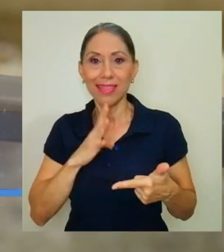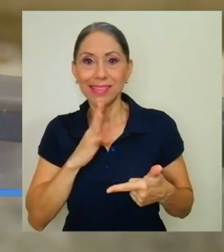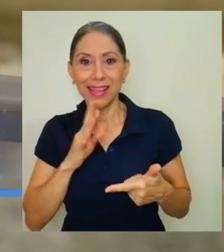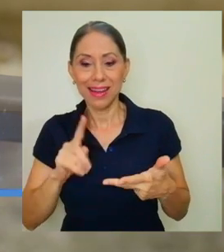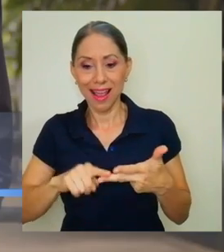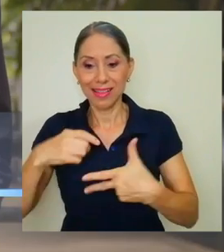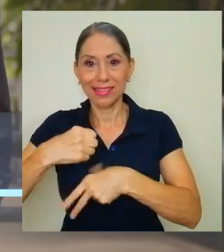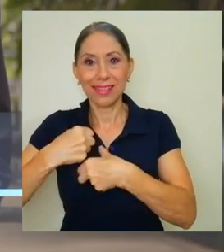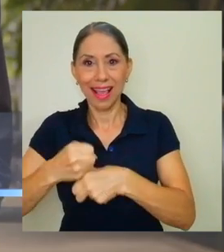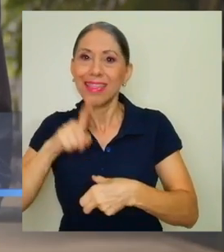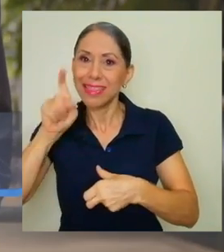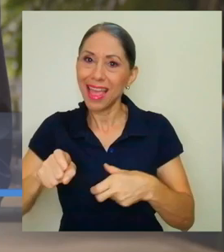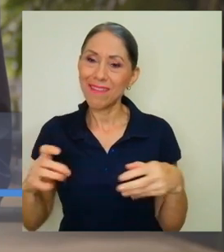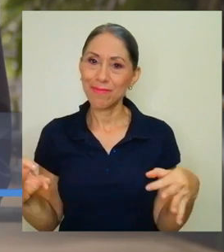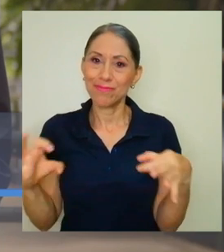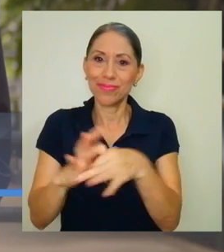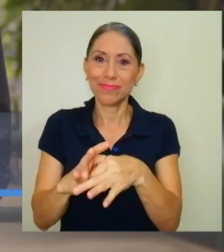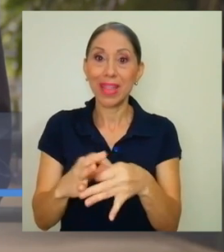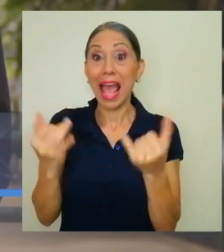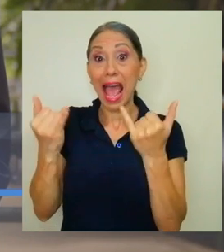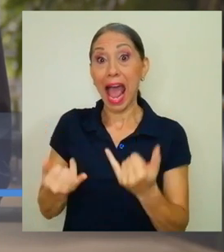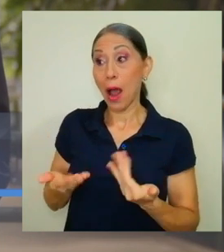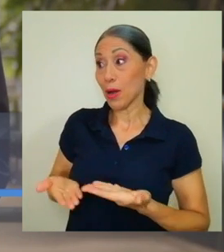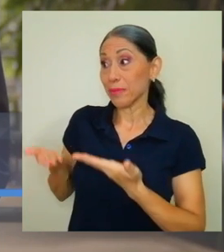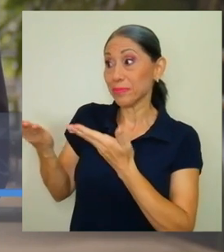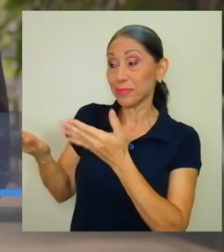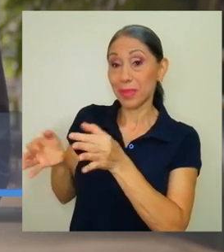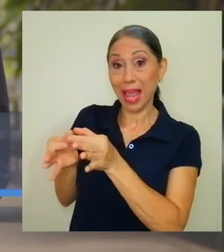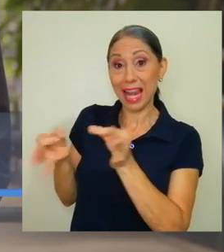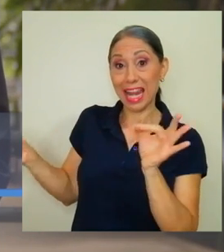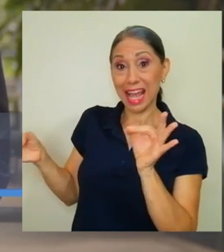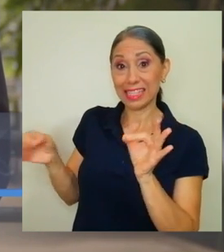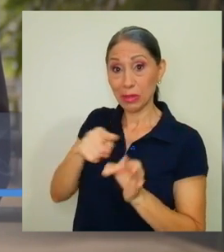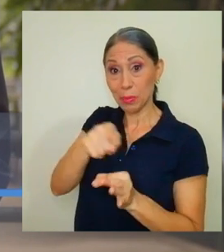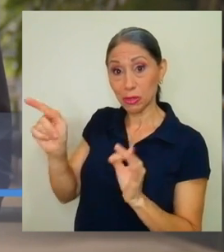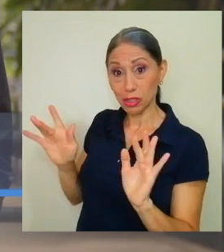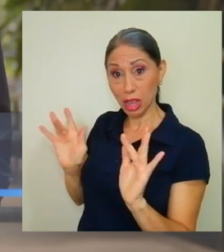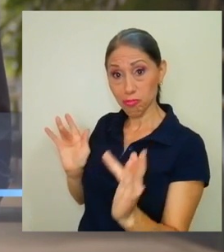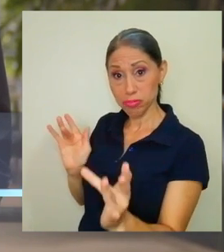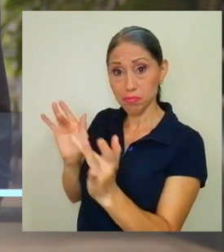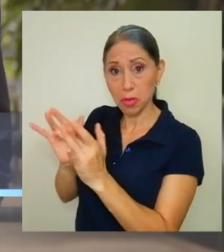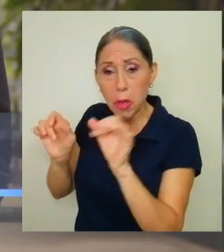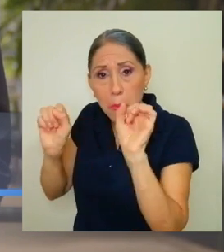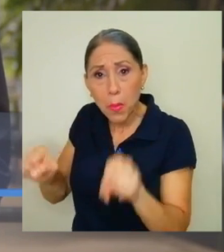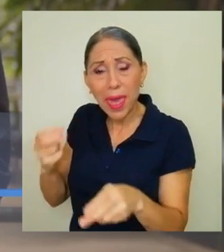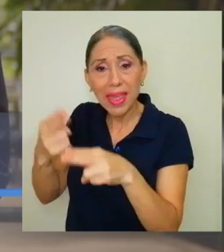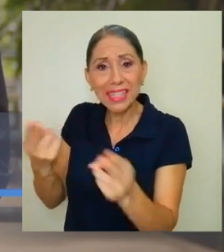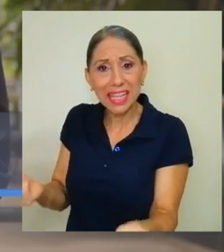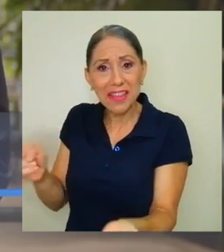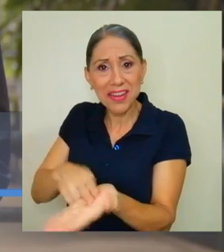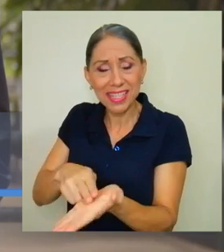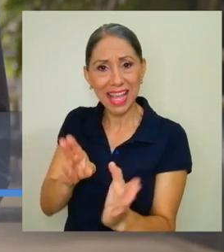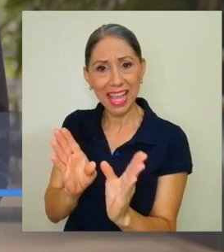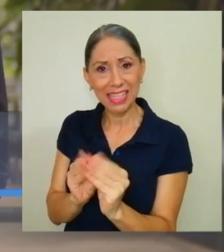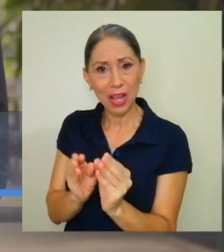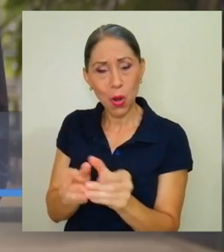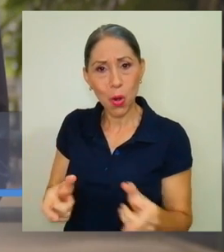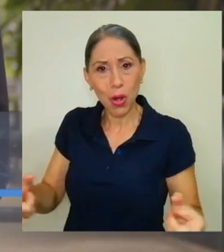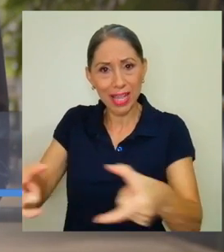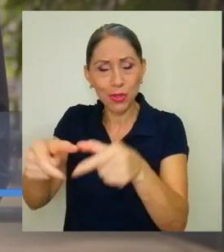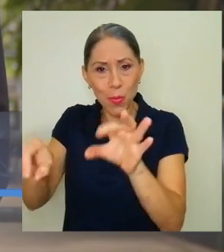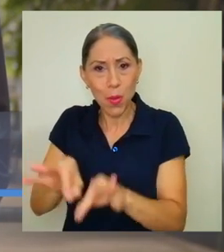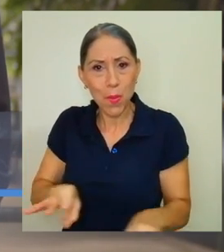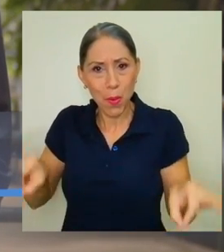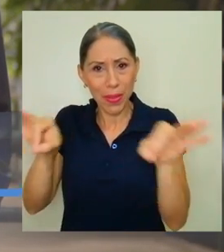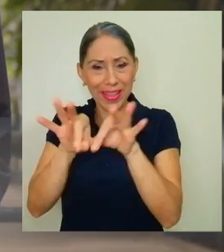y lo que se hace. Nosotros vamos a poner en pantalla el enlace para que todos los interesados puedan también inscribirse en este congreso que lo vemos de